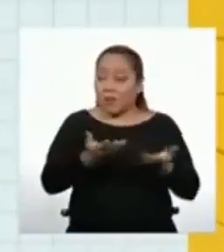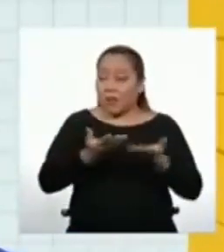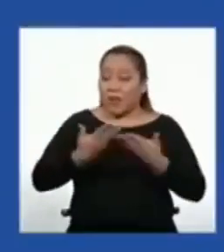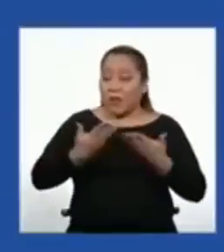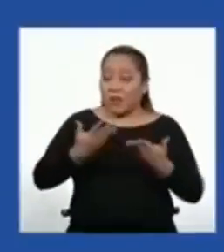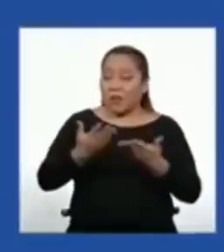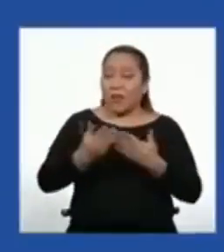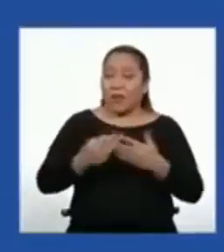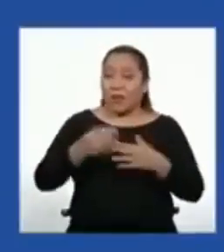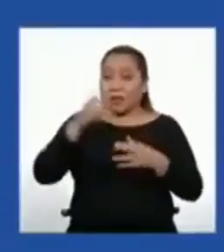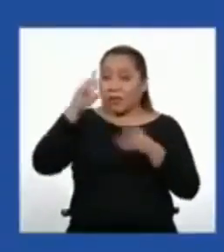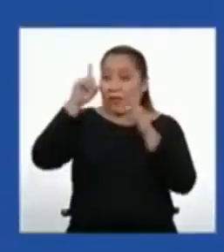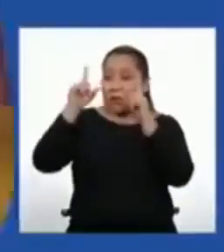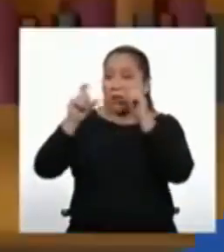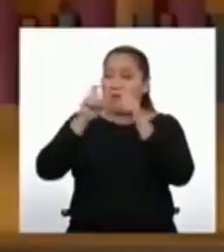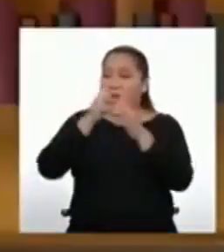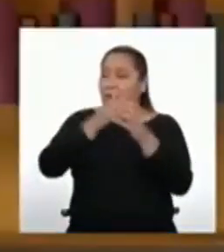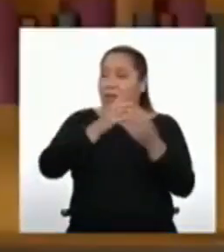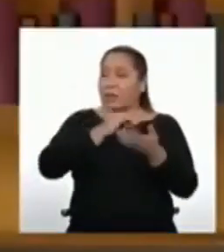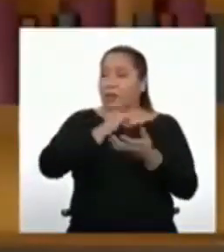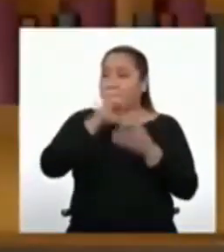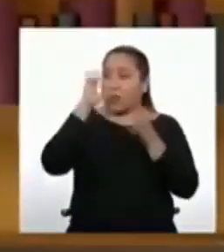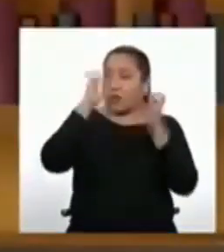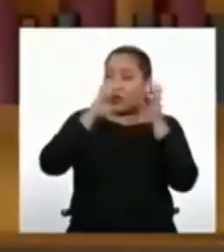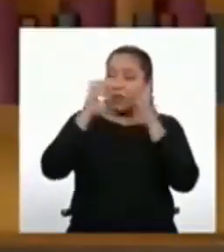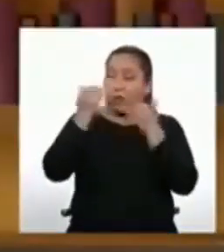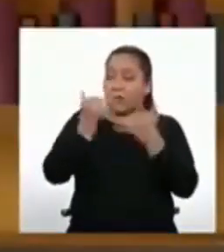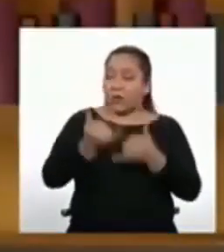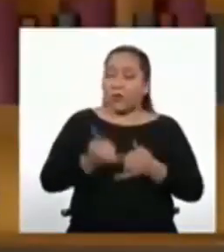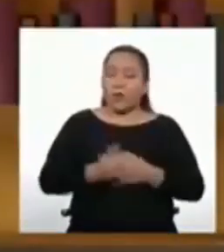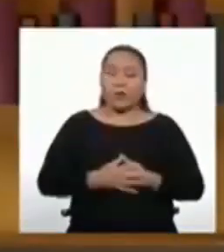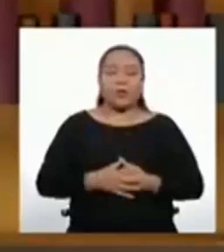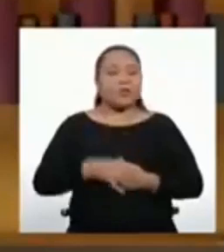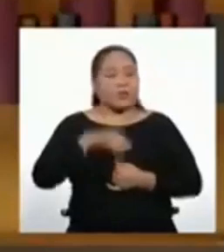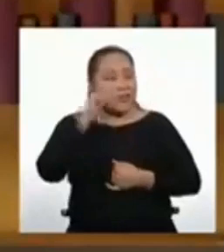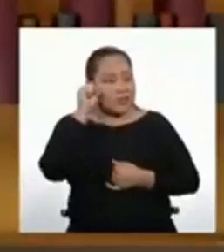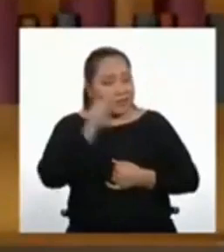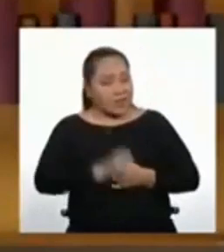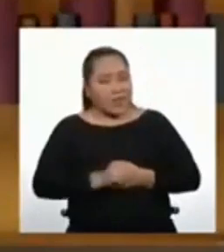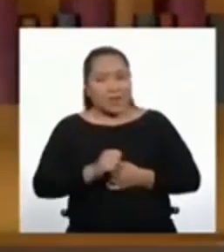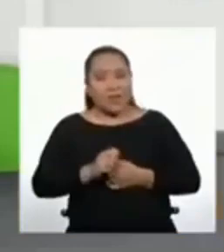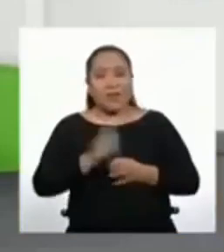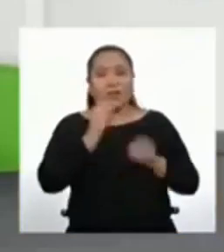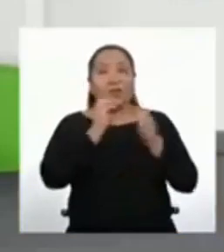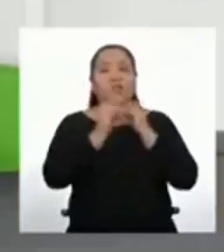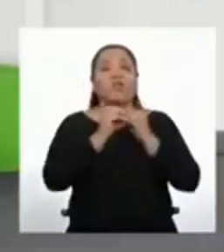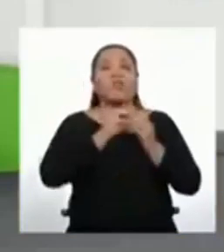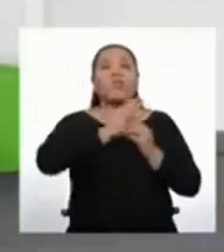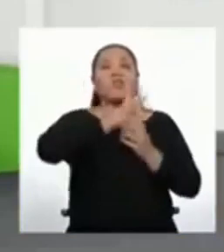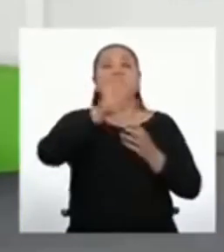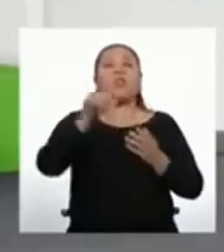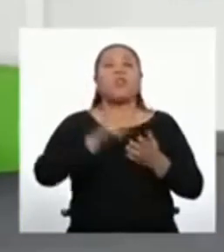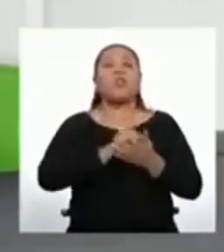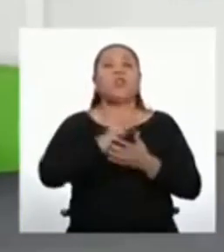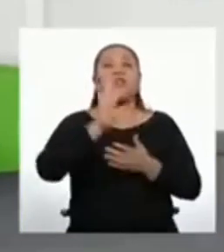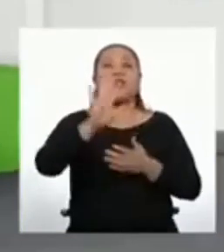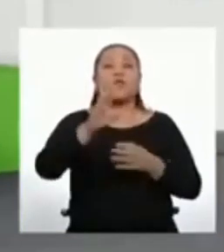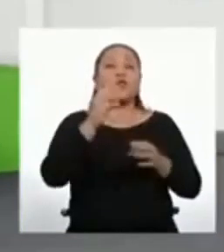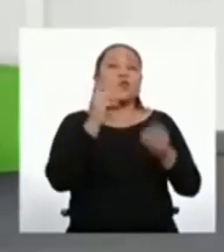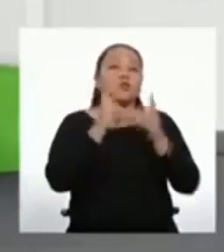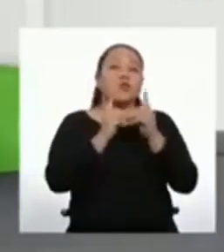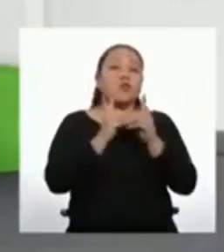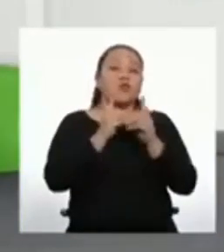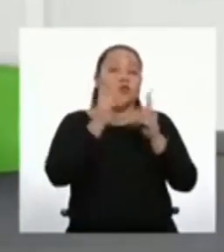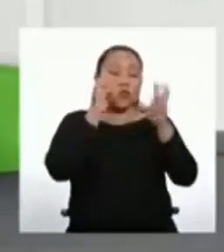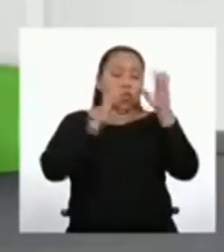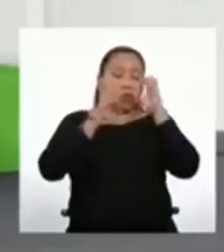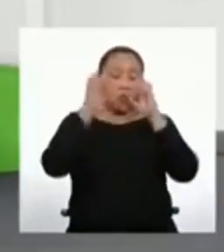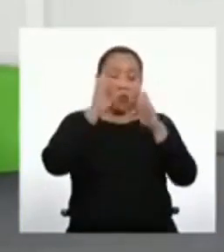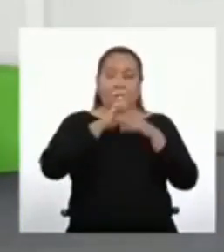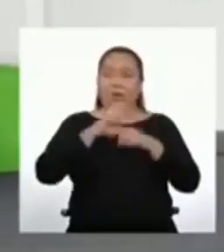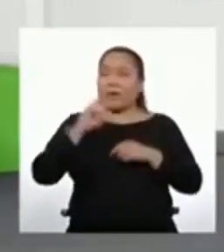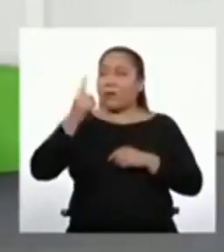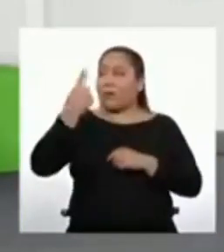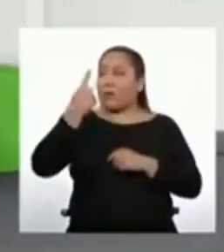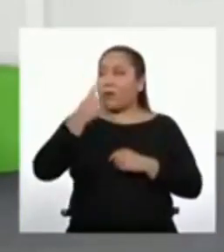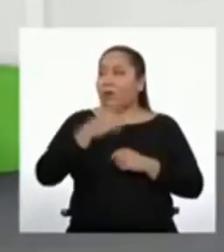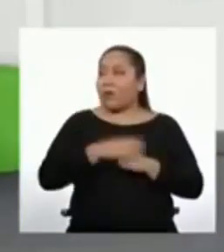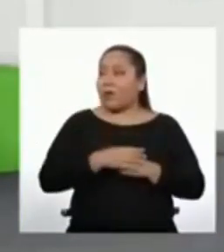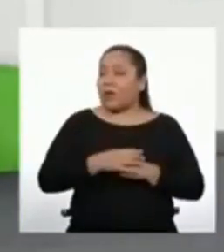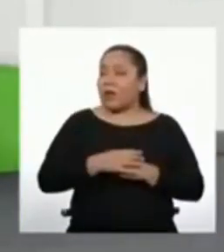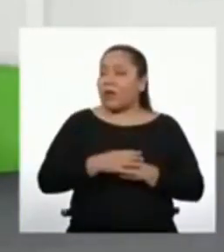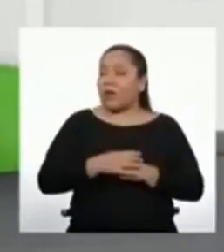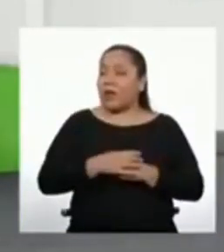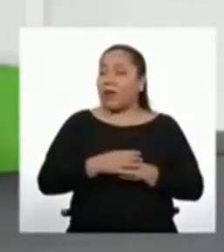que han llegado hoy? ¡Claro! Es hora de resolver todas sus dudas. La primera pregunta viene desde el